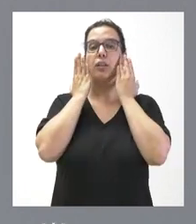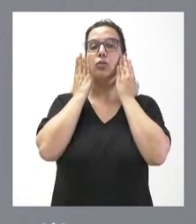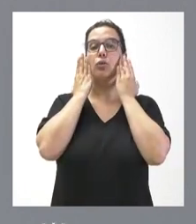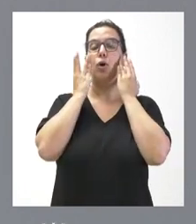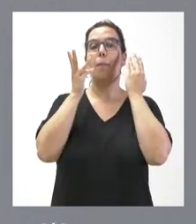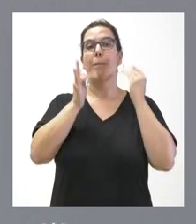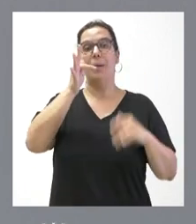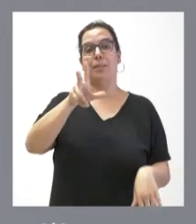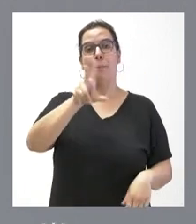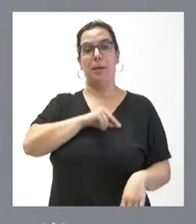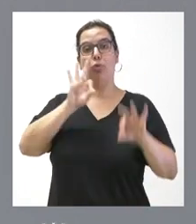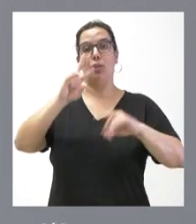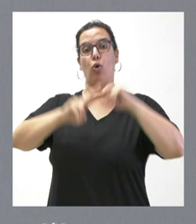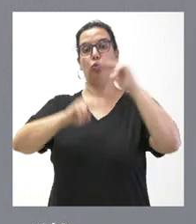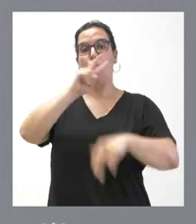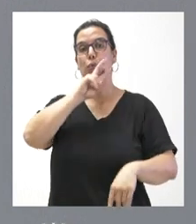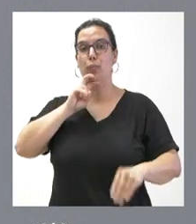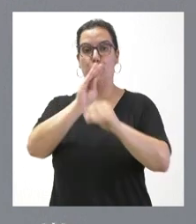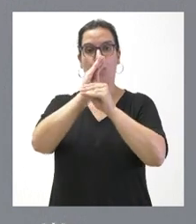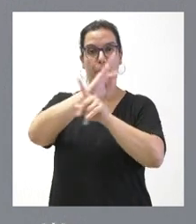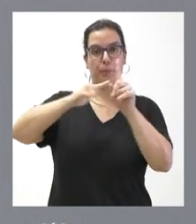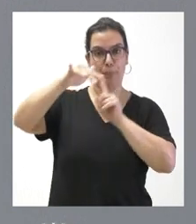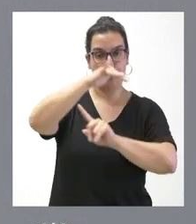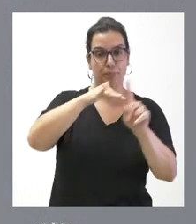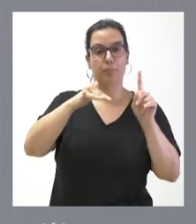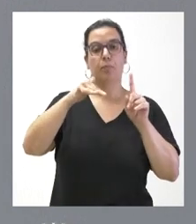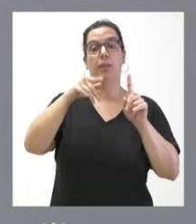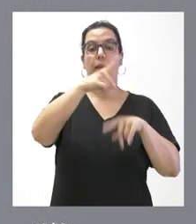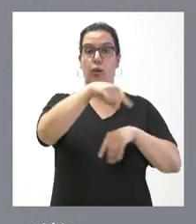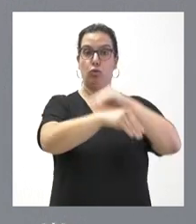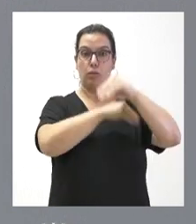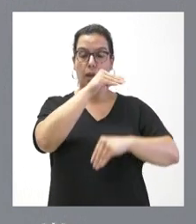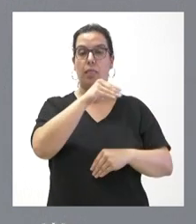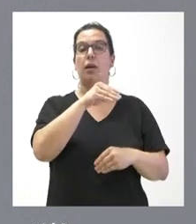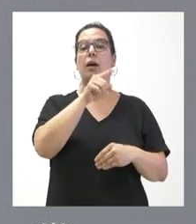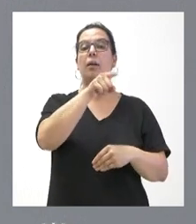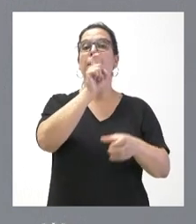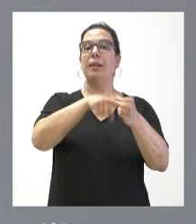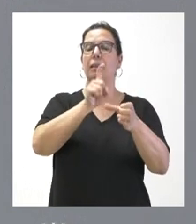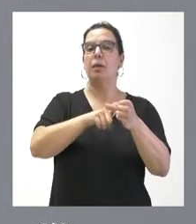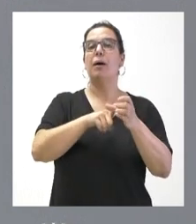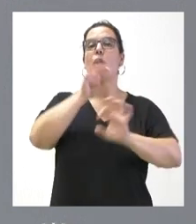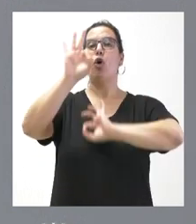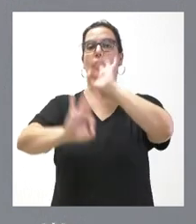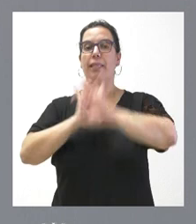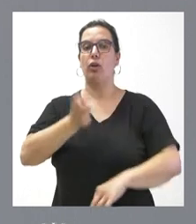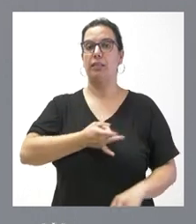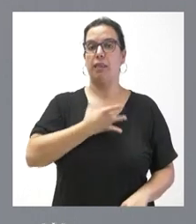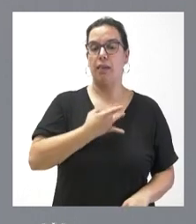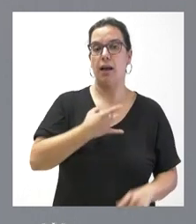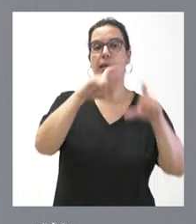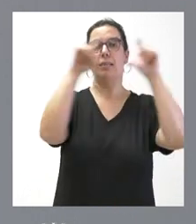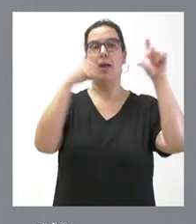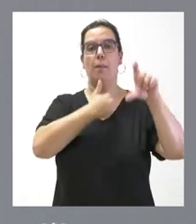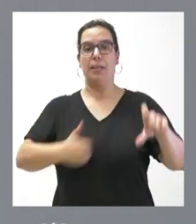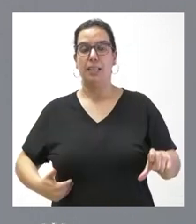premios de construcción sostenible de este instituto participan las organizaciones sindicales y empresariales